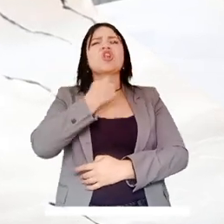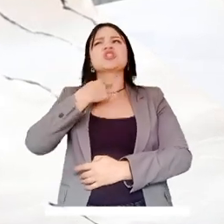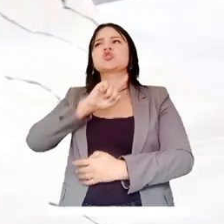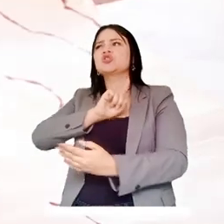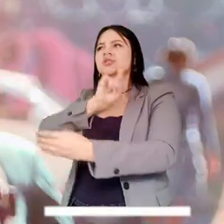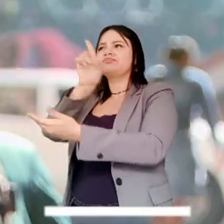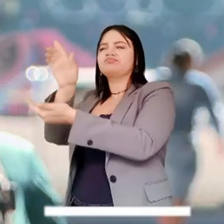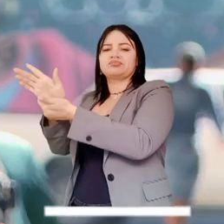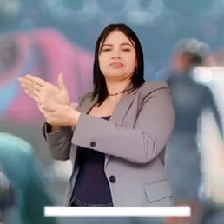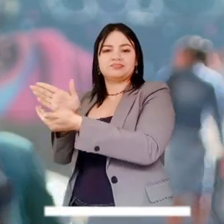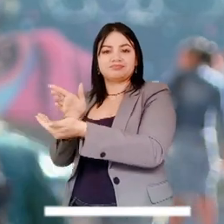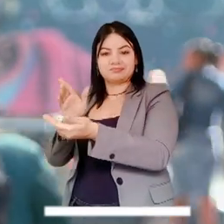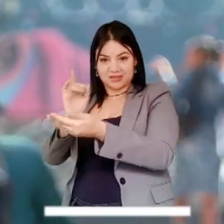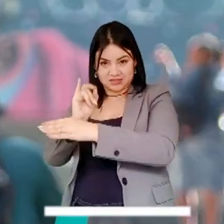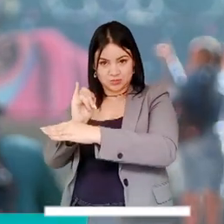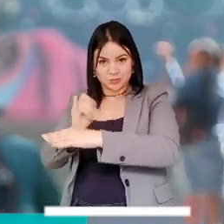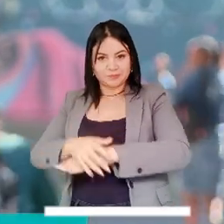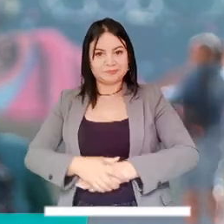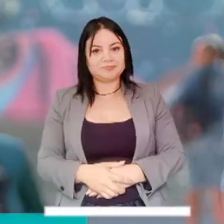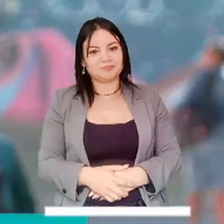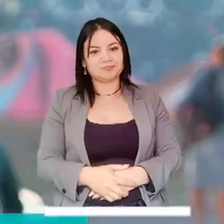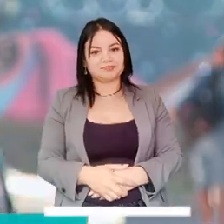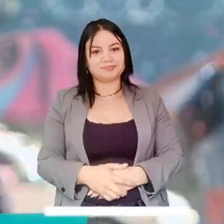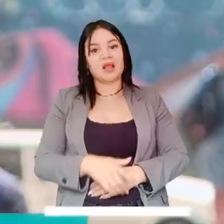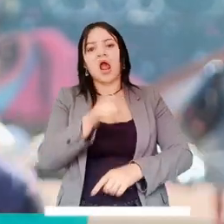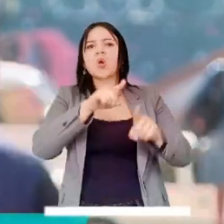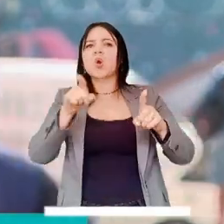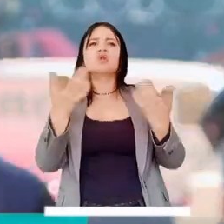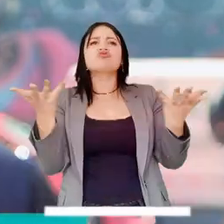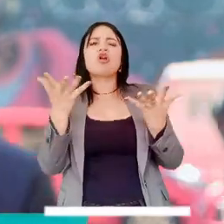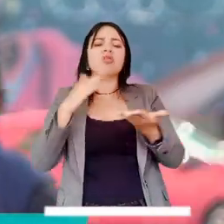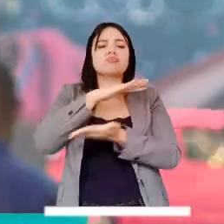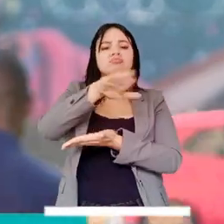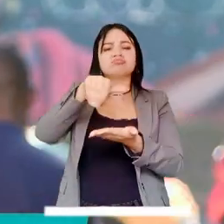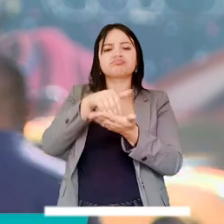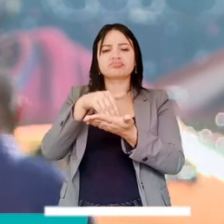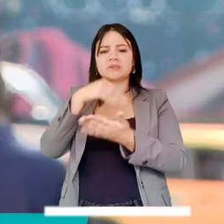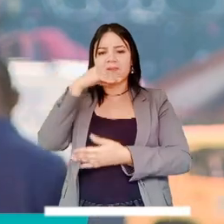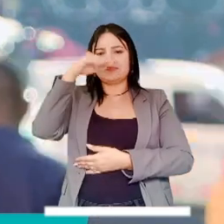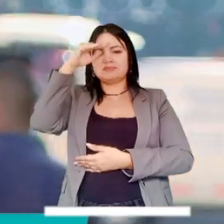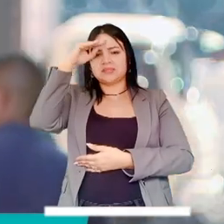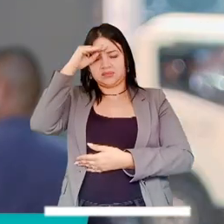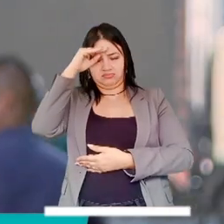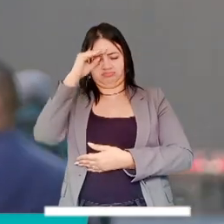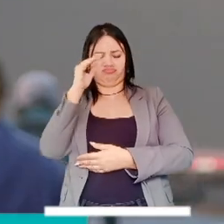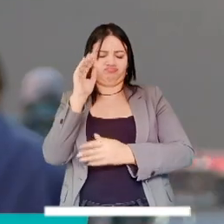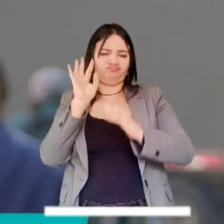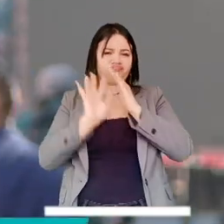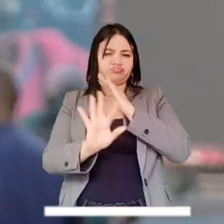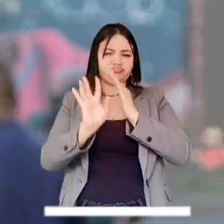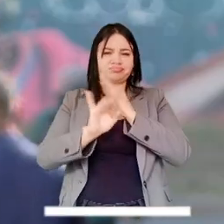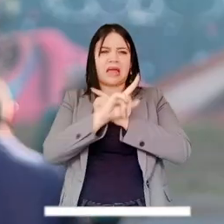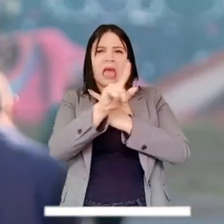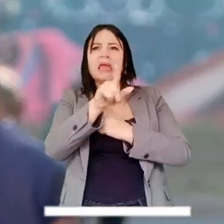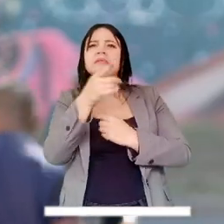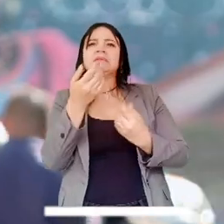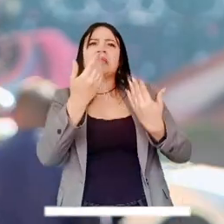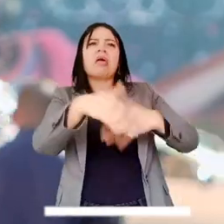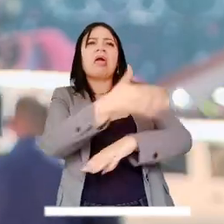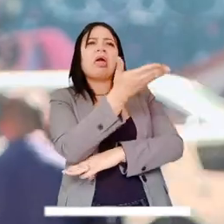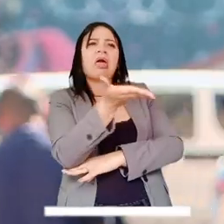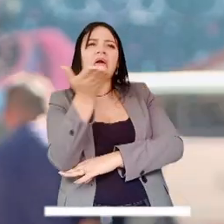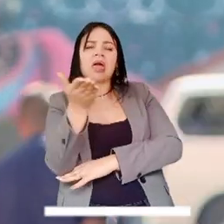institucionalidad. Quien habita la calle en los sectores especialmente de la Candelaria y algunos sectores de la ciudad donde hay una mayor concentración